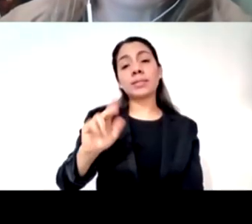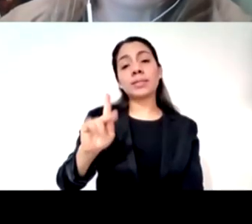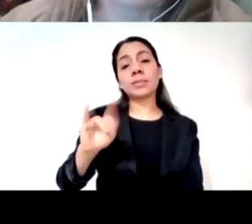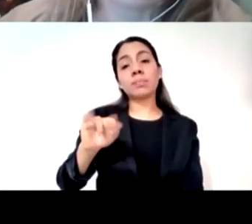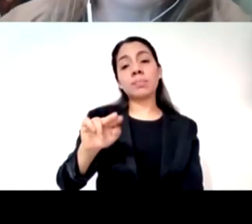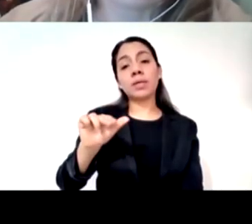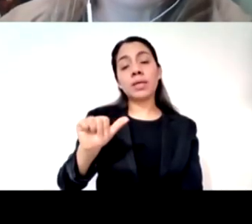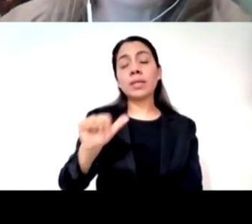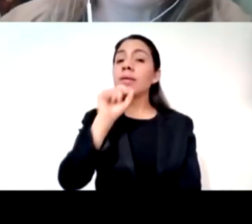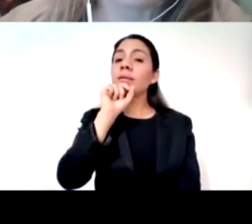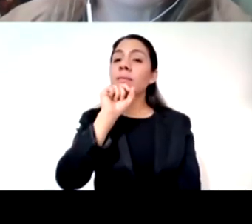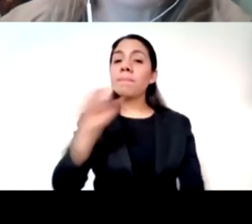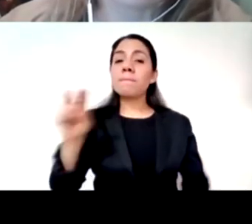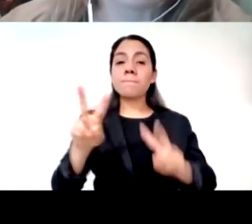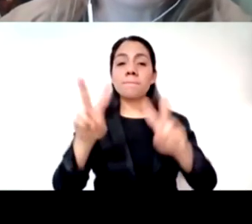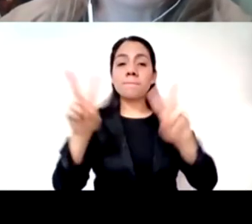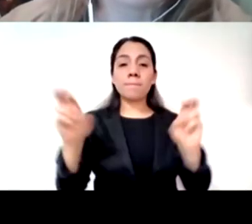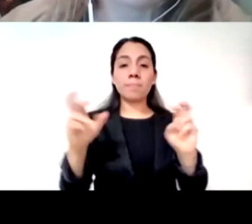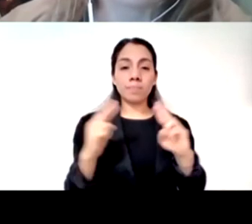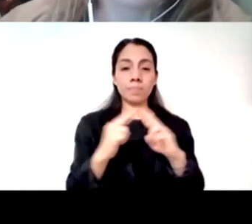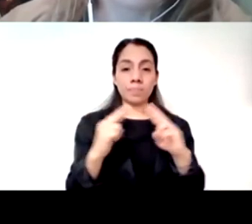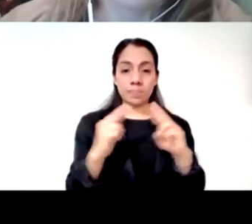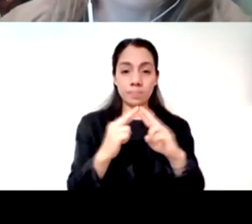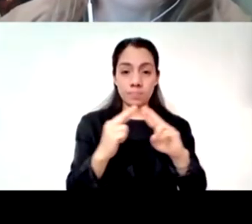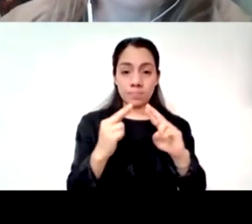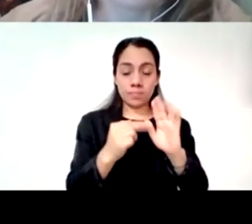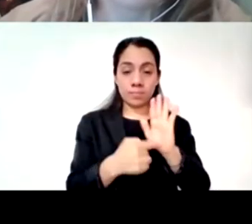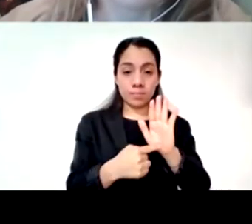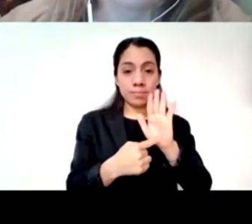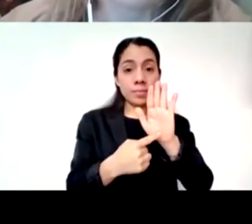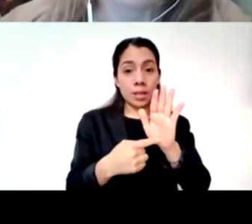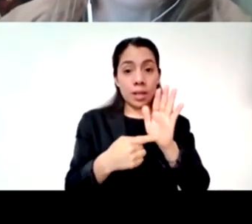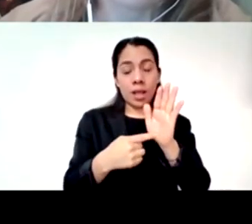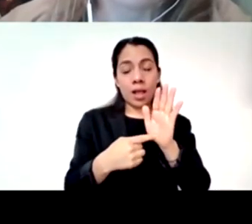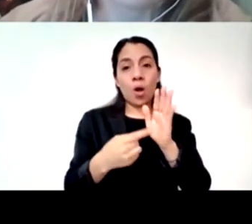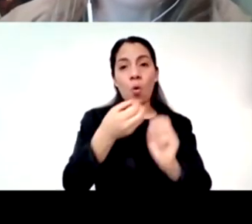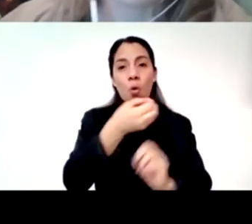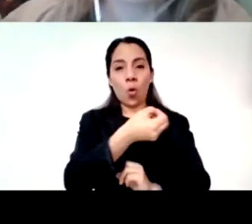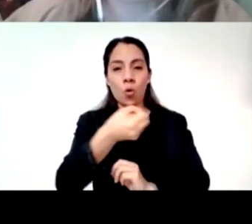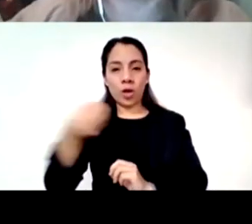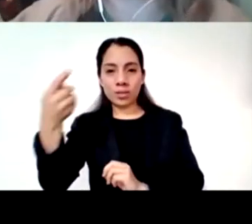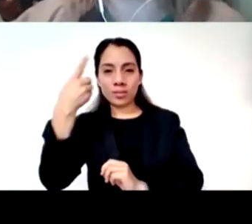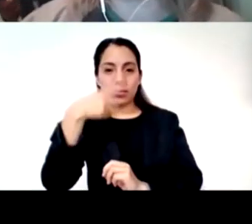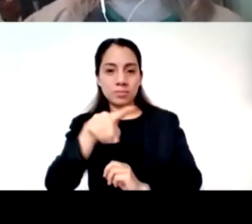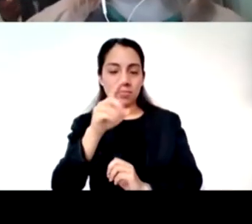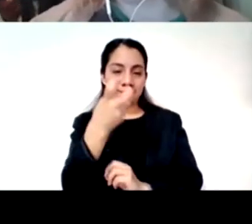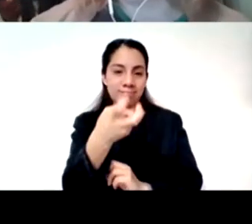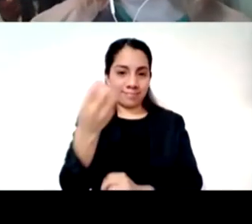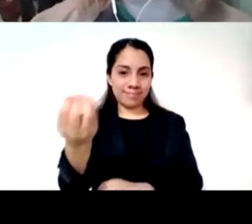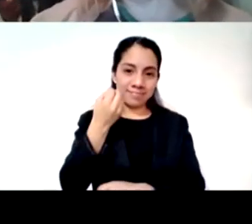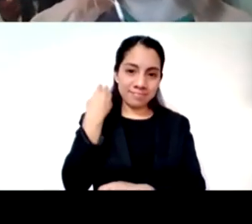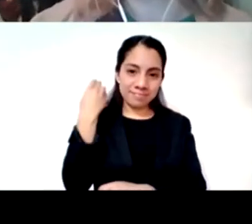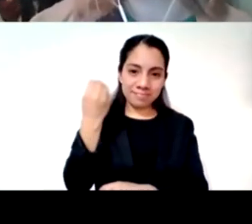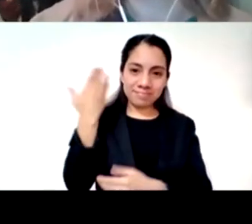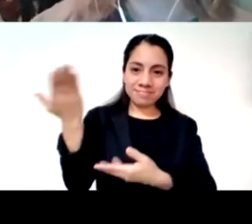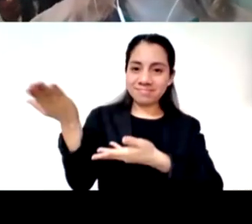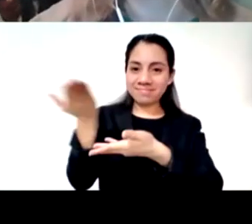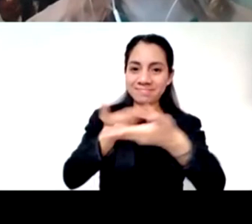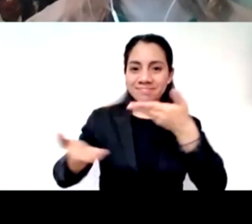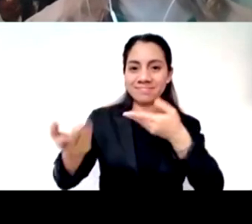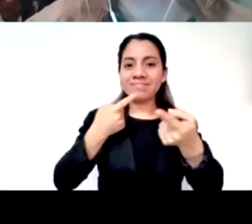pero también la han provocado esas ya entendí por qué pues esas extraordinarias panelistas